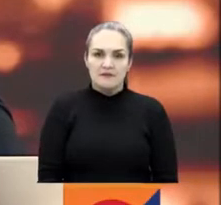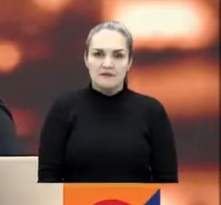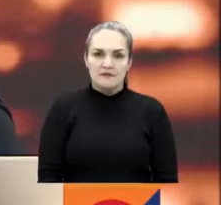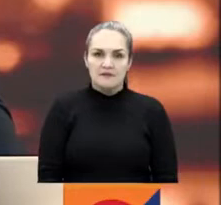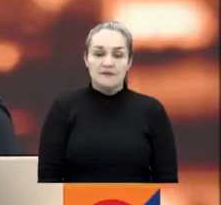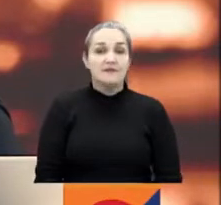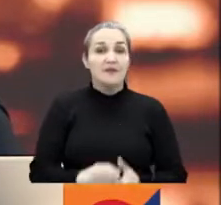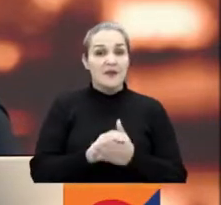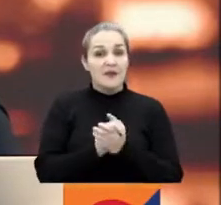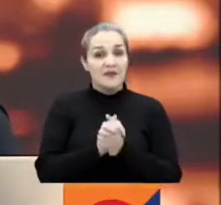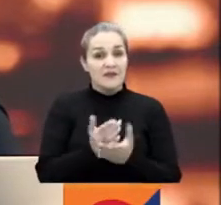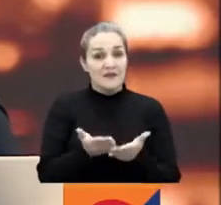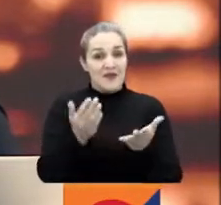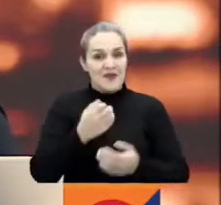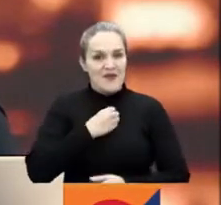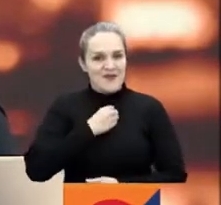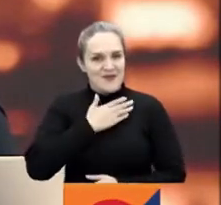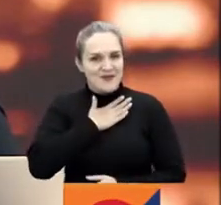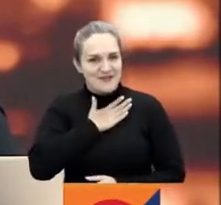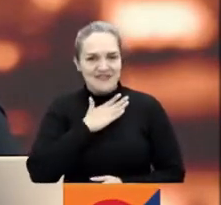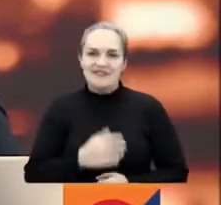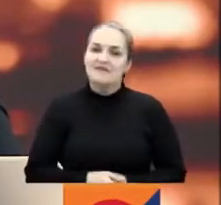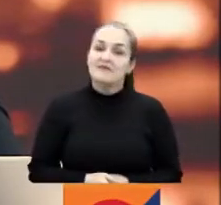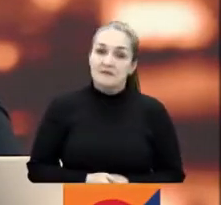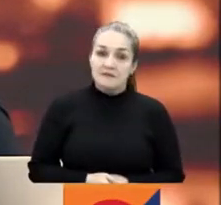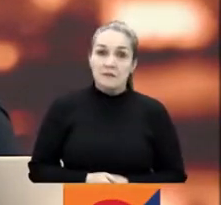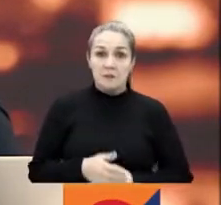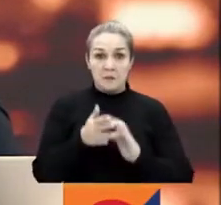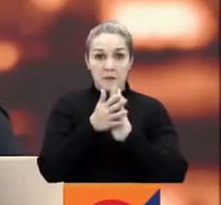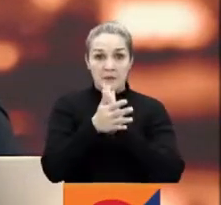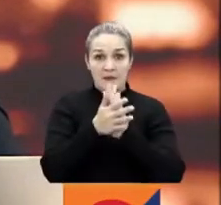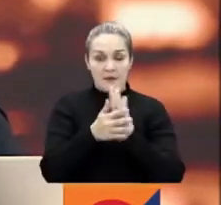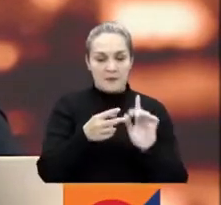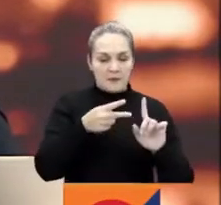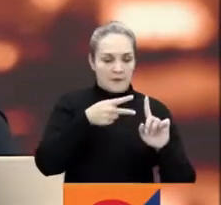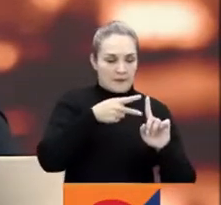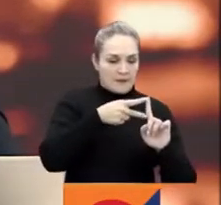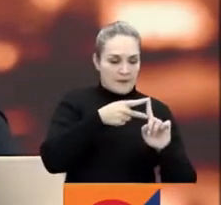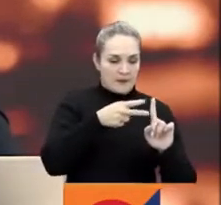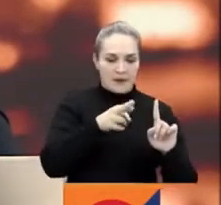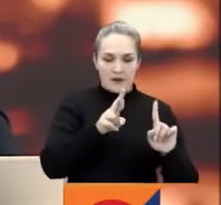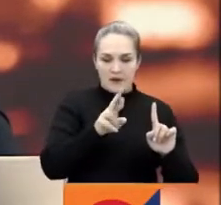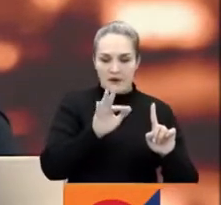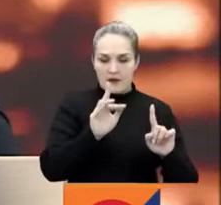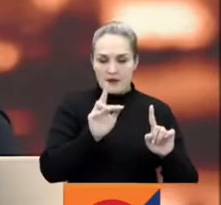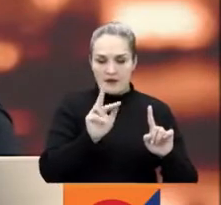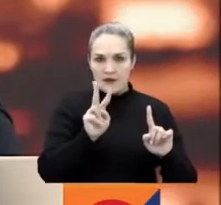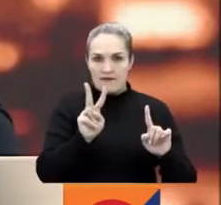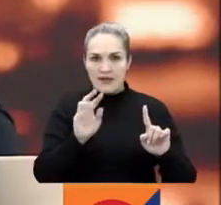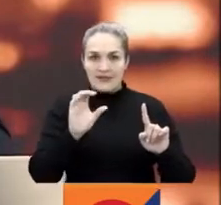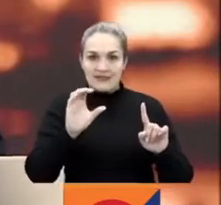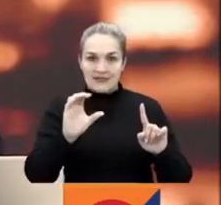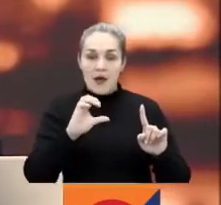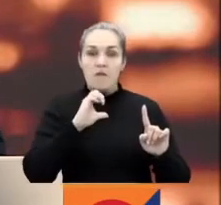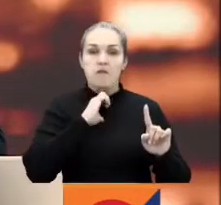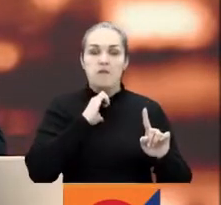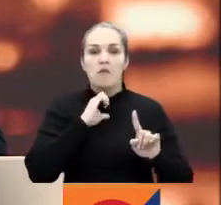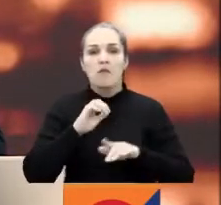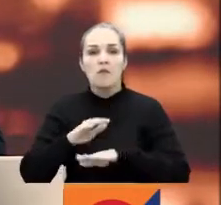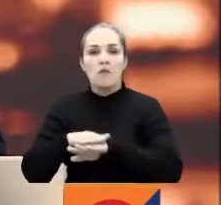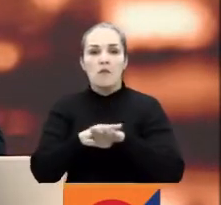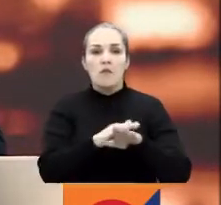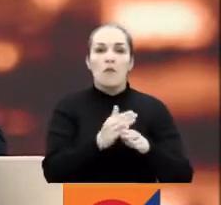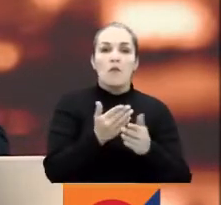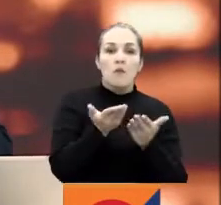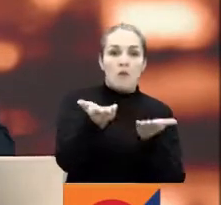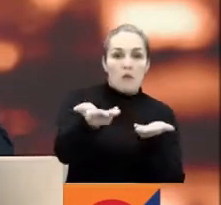Llegamos a oportunidades. Atentos porque RTBC Play abrió una convocatoria para cuatro propuestas de series de no ficción en formato podcast.